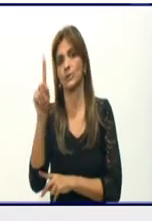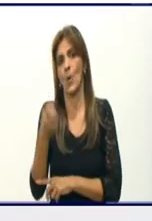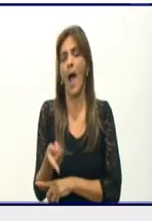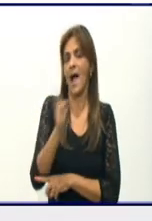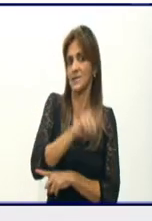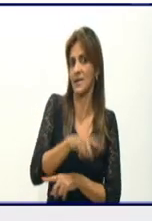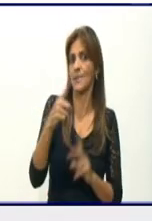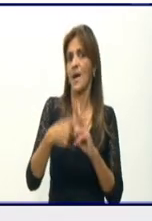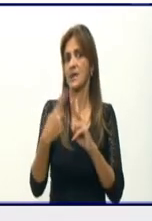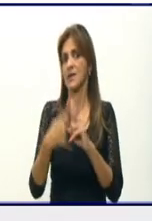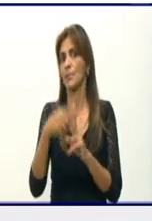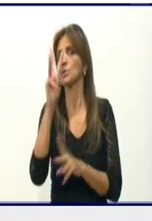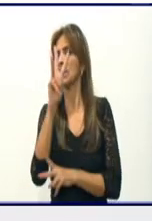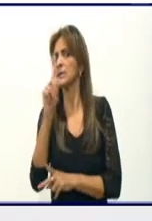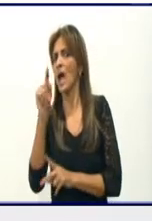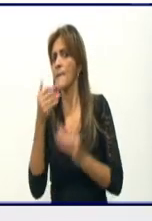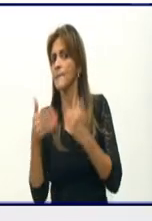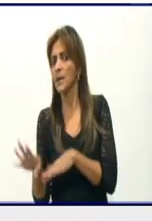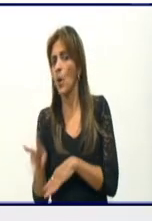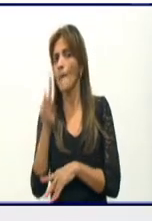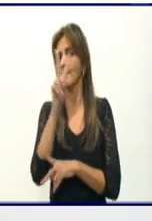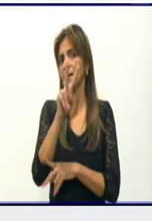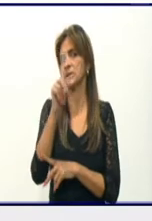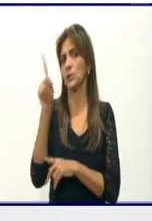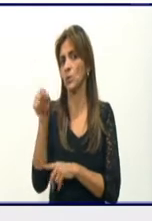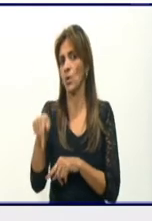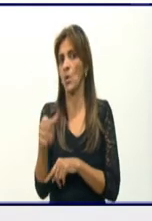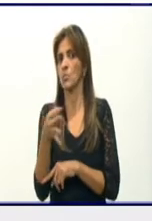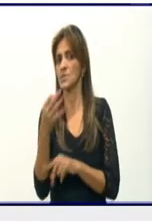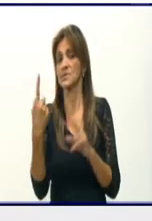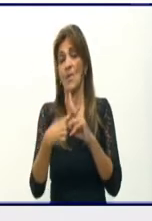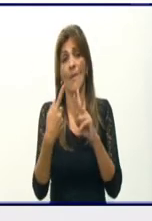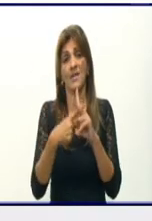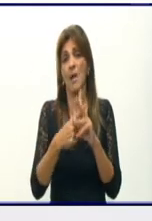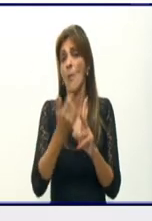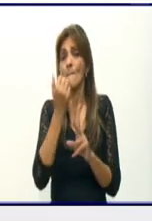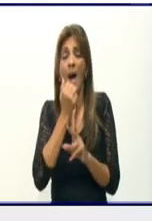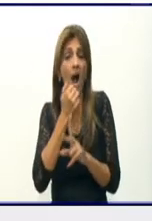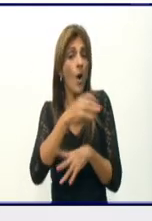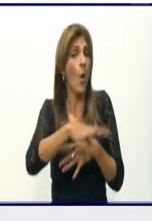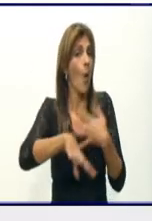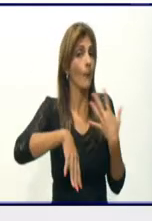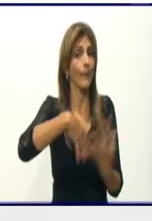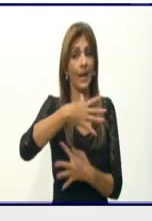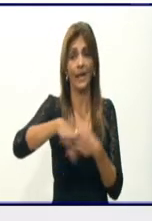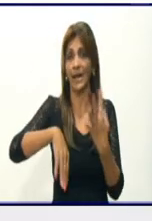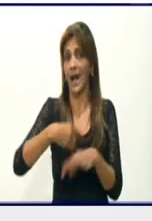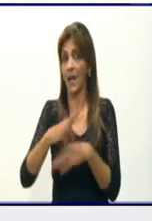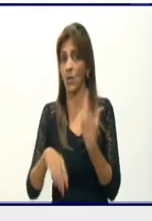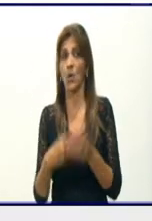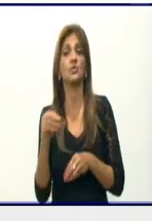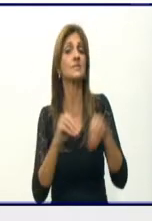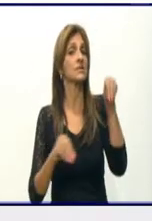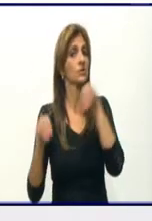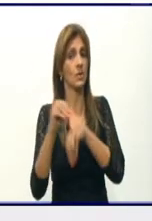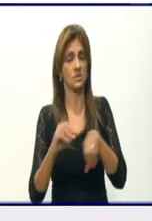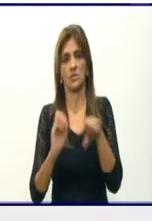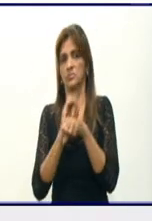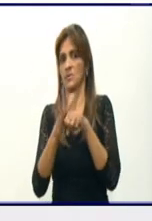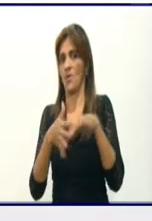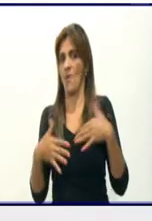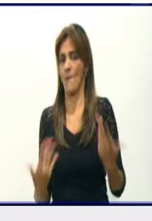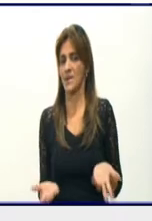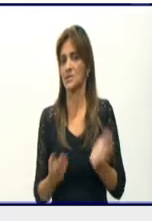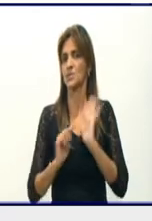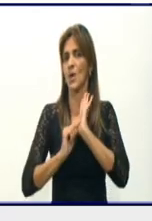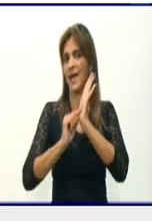31 de la provincia. Sigue siendo, vayamos, el municipio más complicado. Sugerencias, qué se hace en el territorio